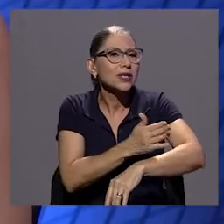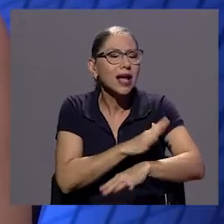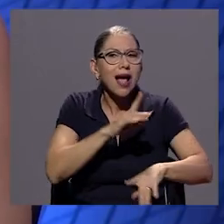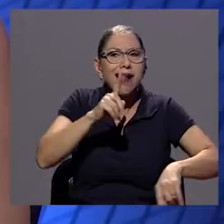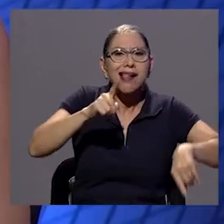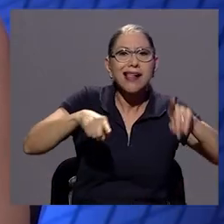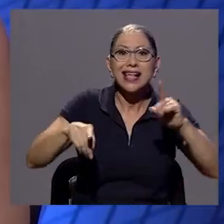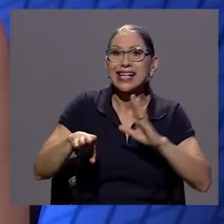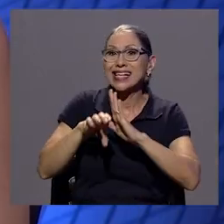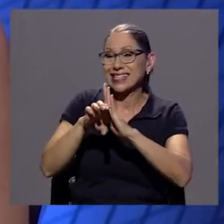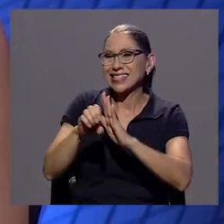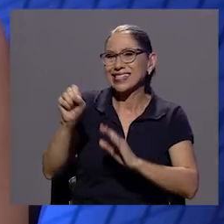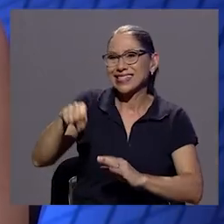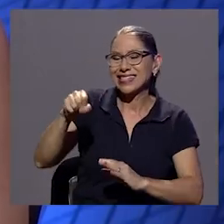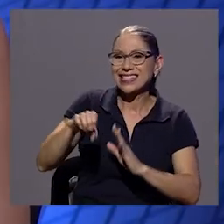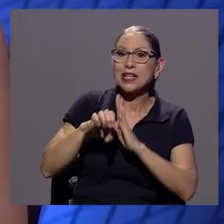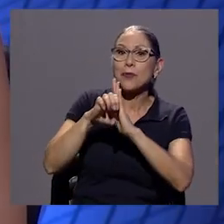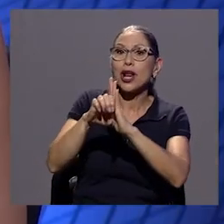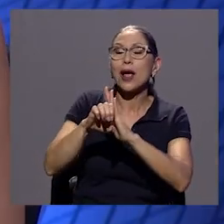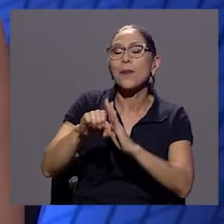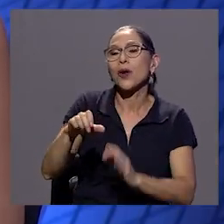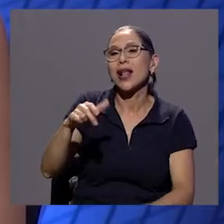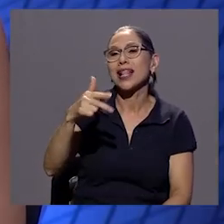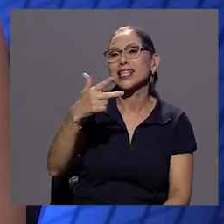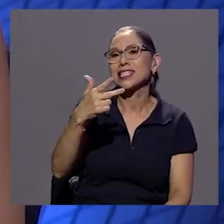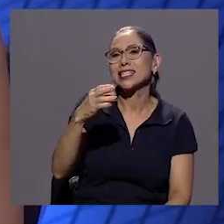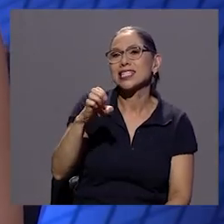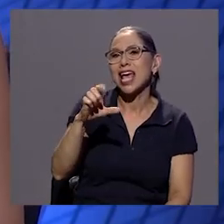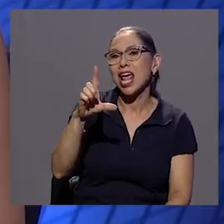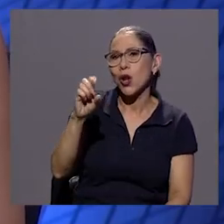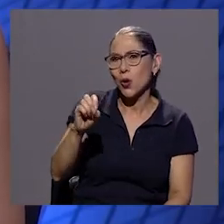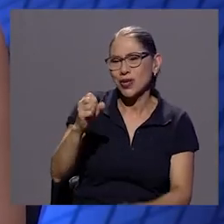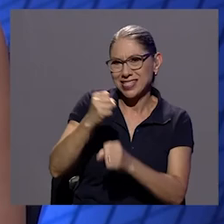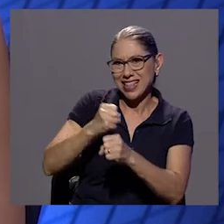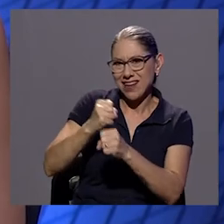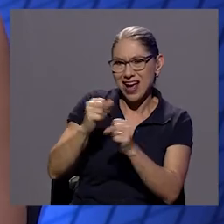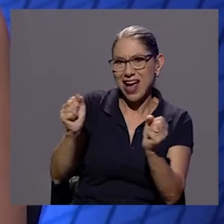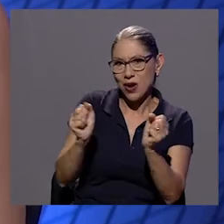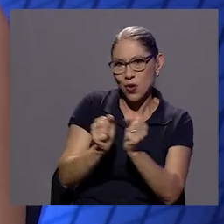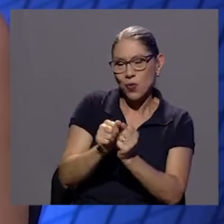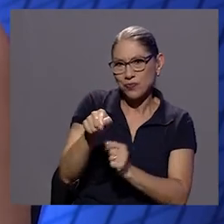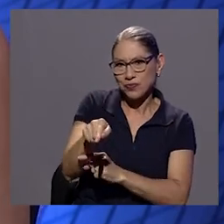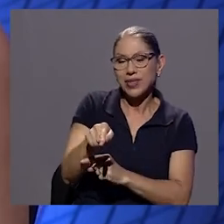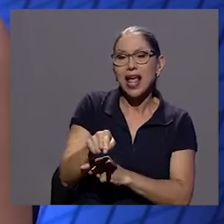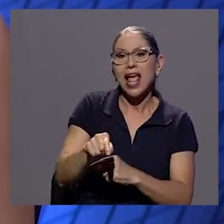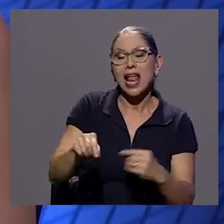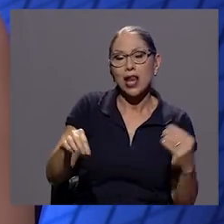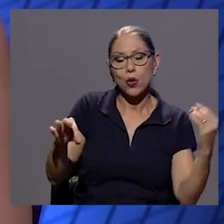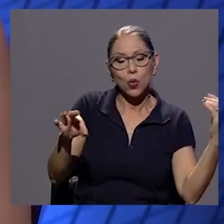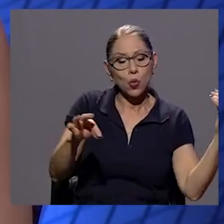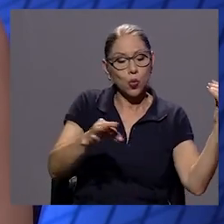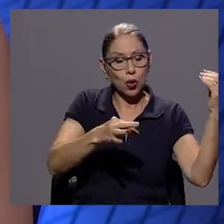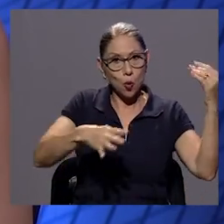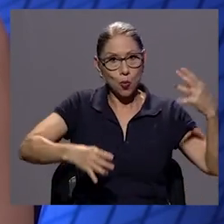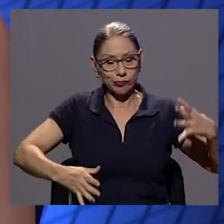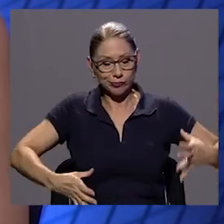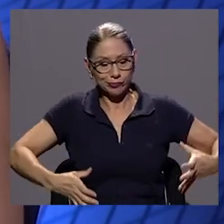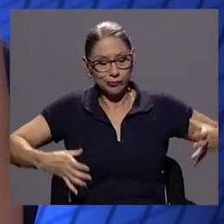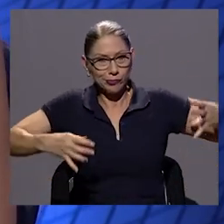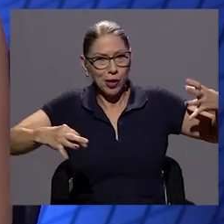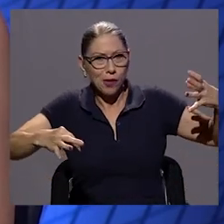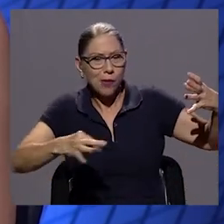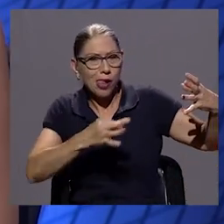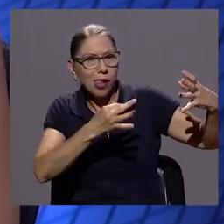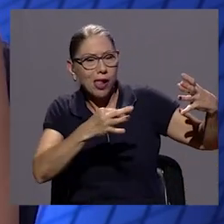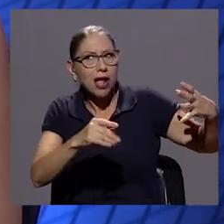chelo por ejemplo que es un instrumento que me gusta mucho y se trabaja con el chelo en la película tiene como este peso ¿verdad? también como las